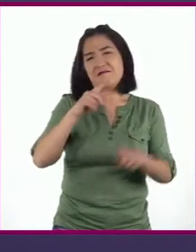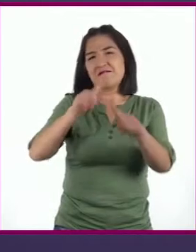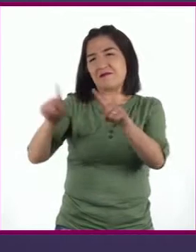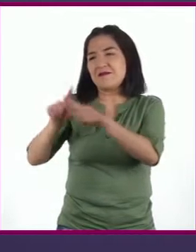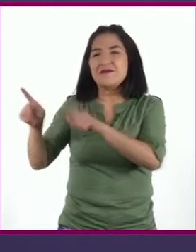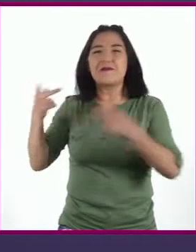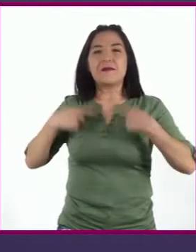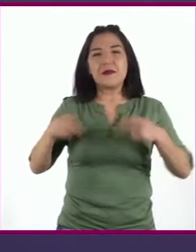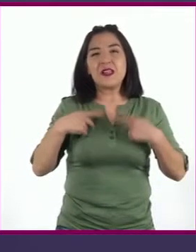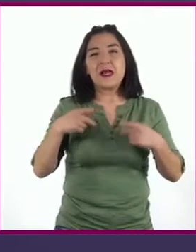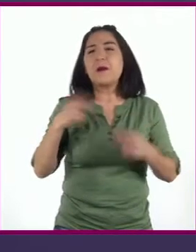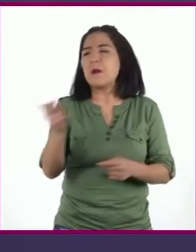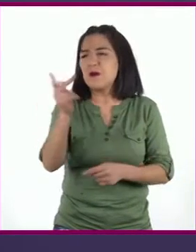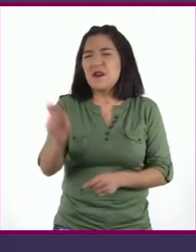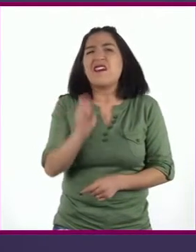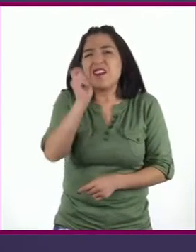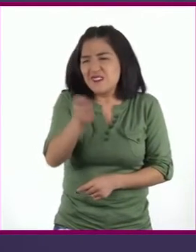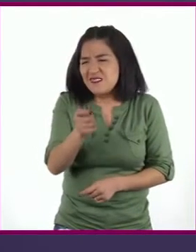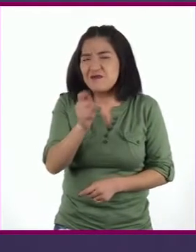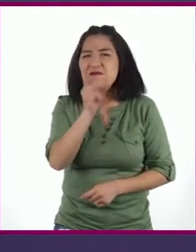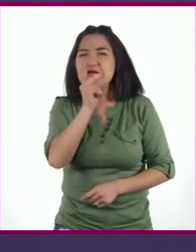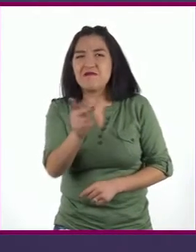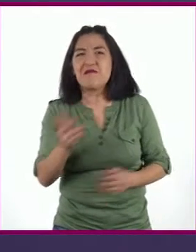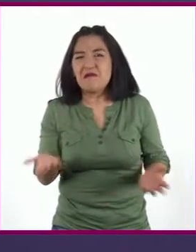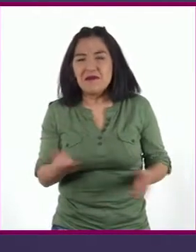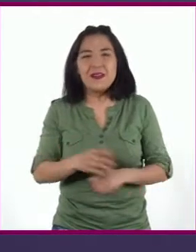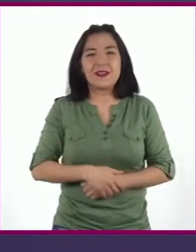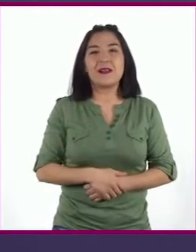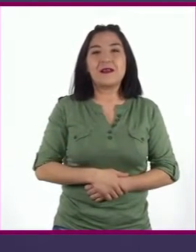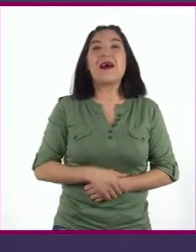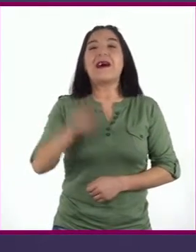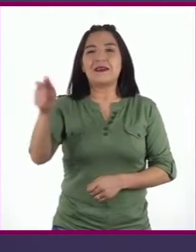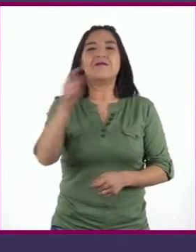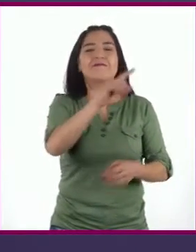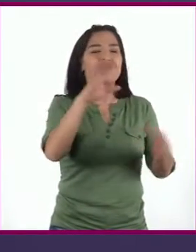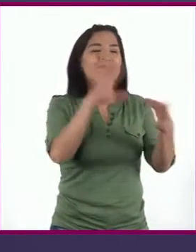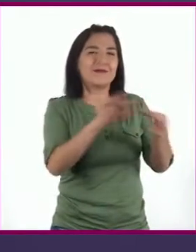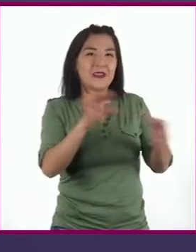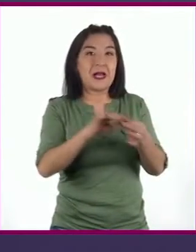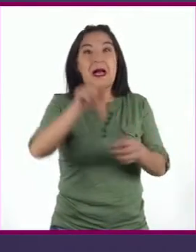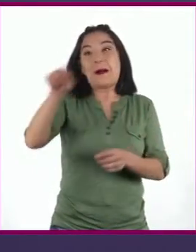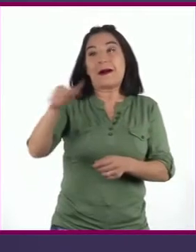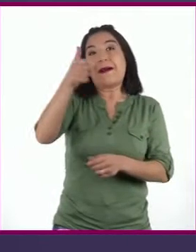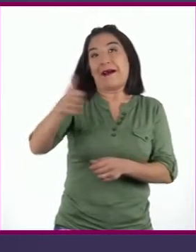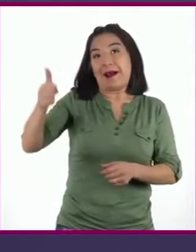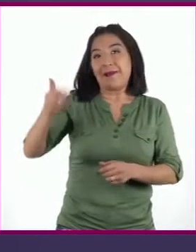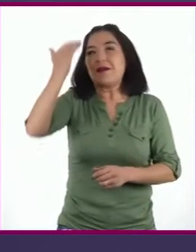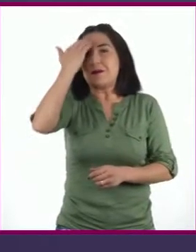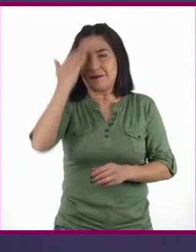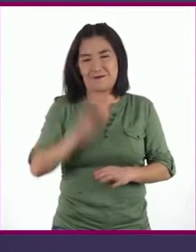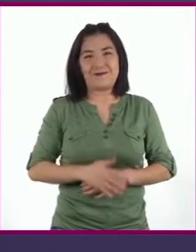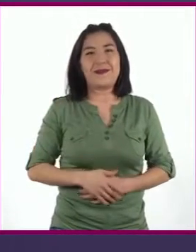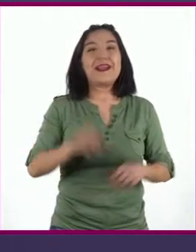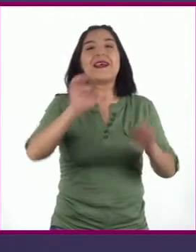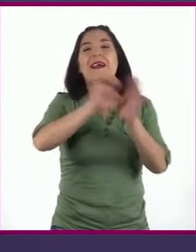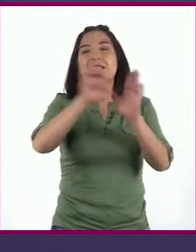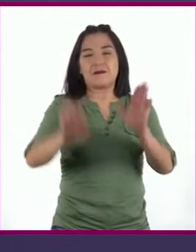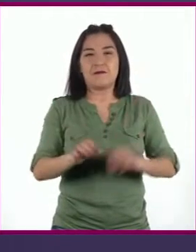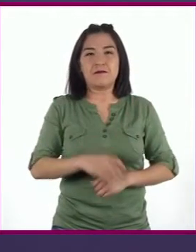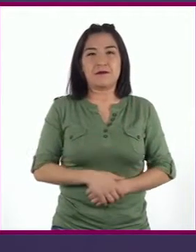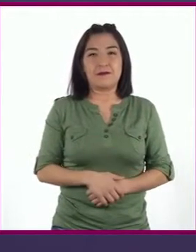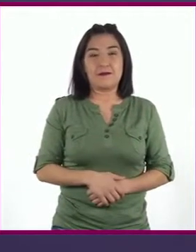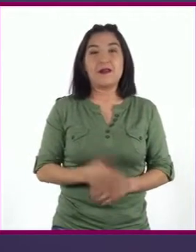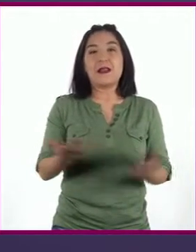el significado de una palabra, éstas les dirán las definiciones que conocen. Por ejemplo, cada cual